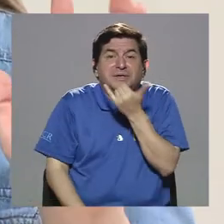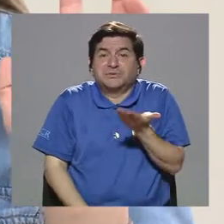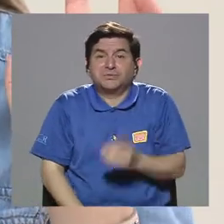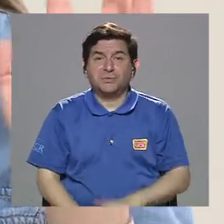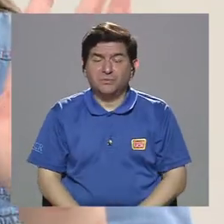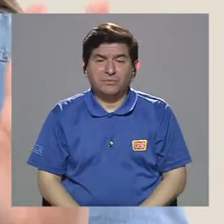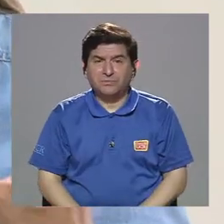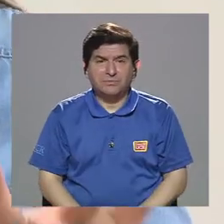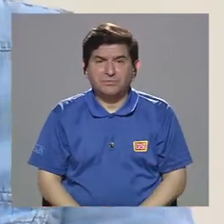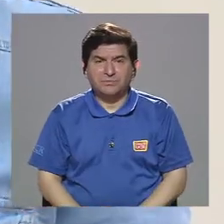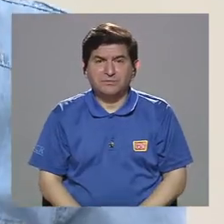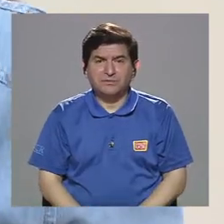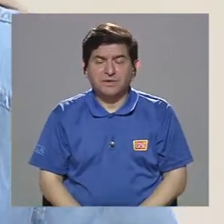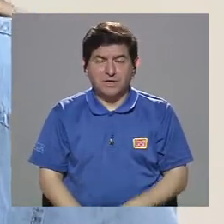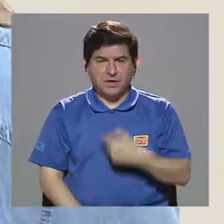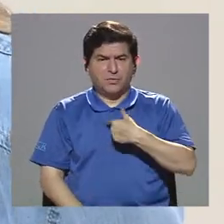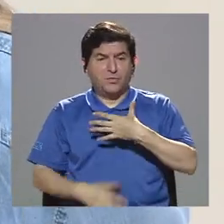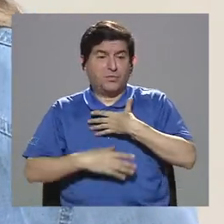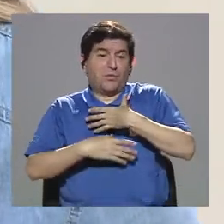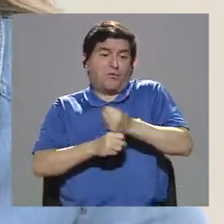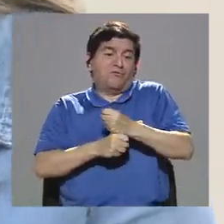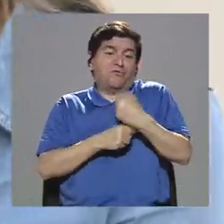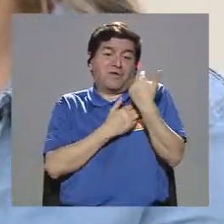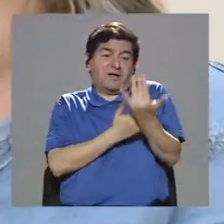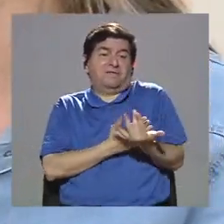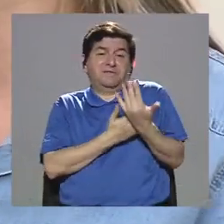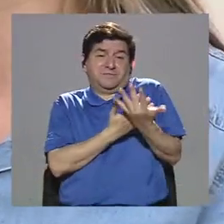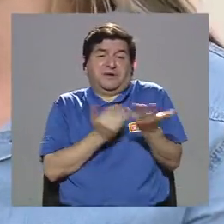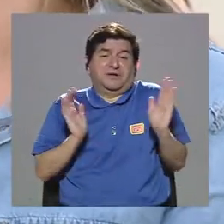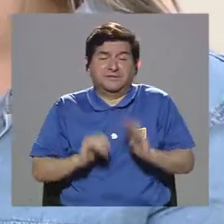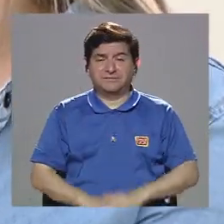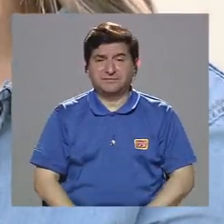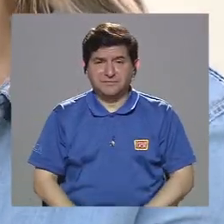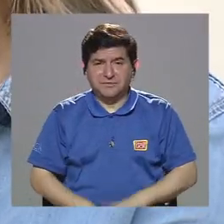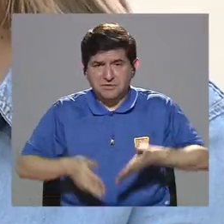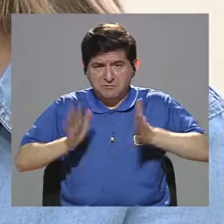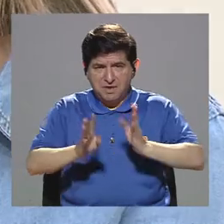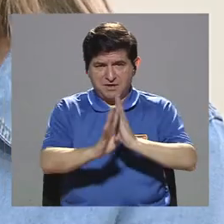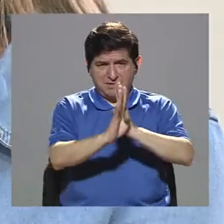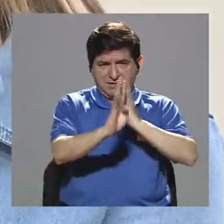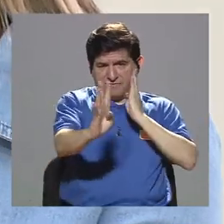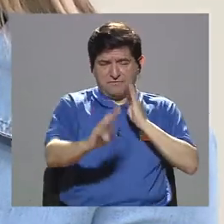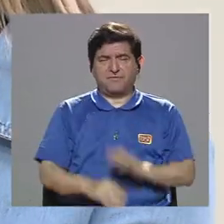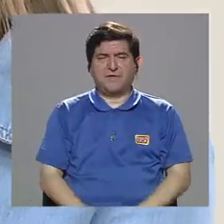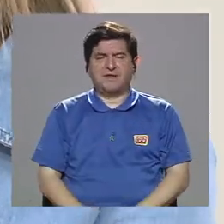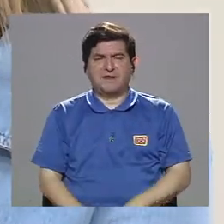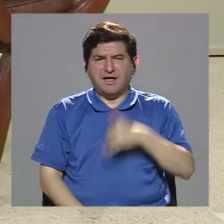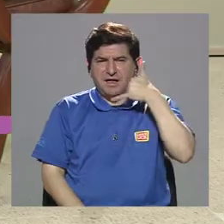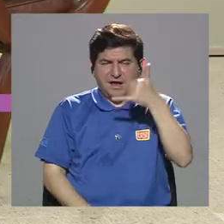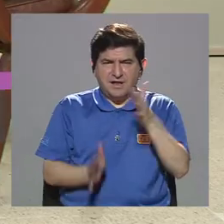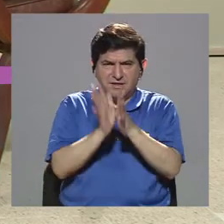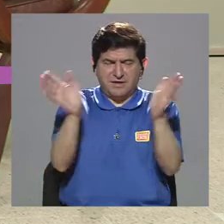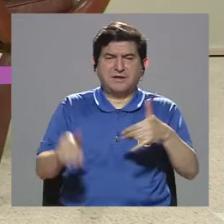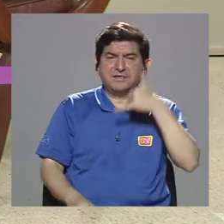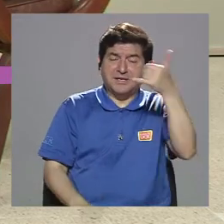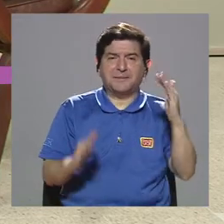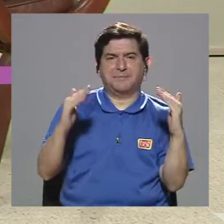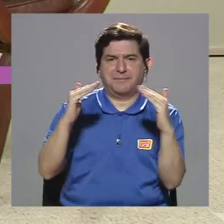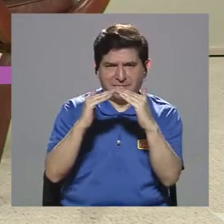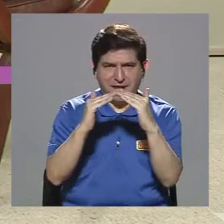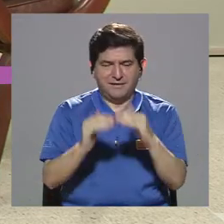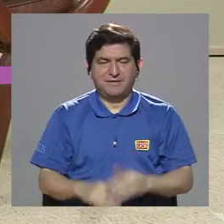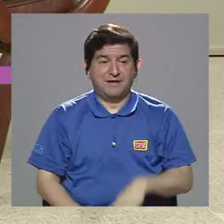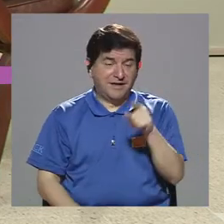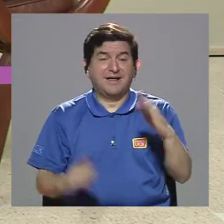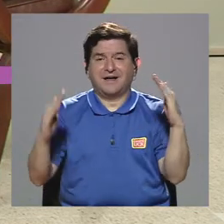darse confianza o esperar. Porque mientras hacíamos fila con el teléfono público para llamar a la casa, porque además era la casa,